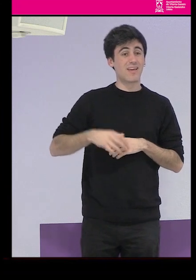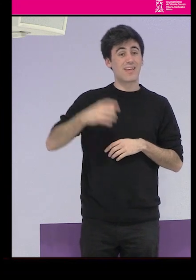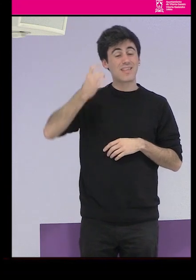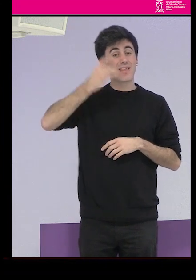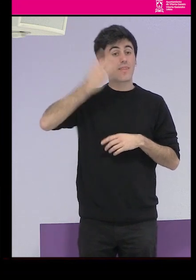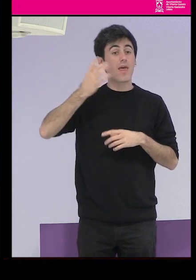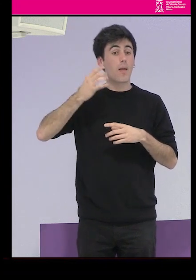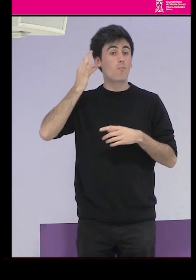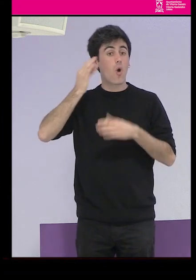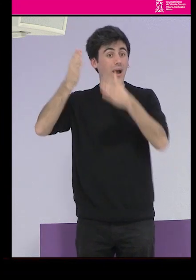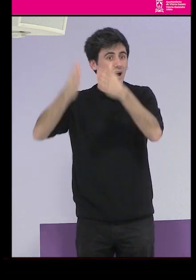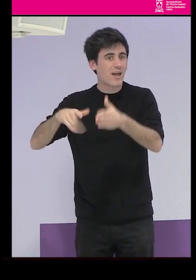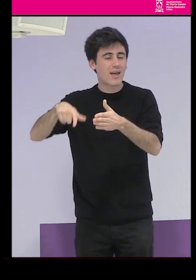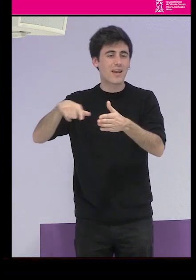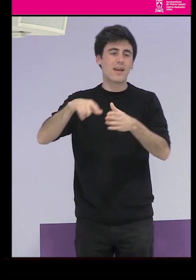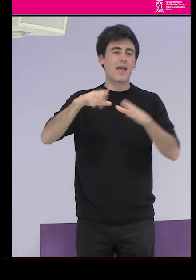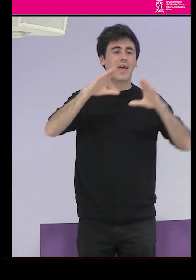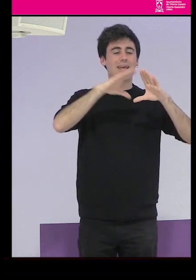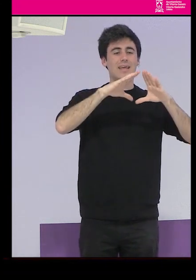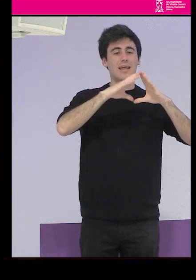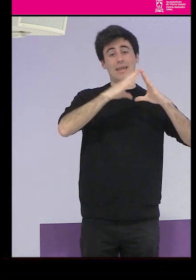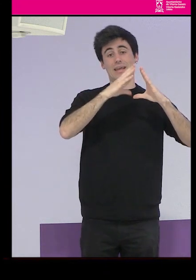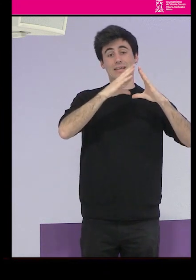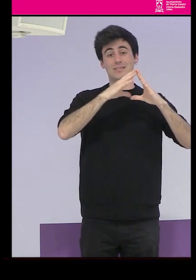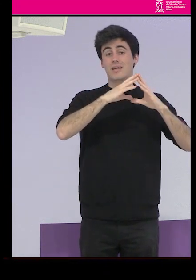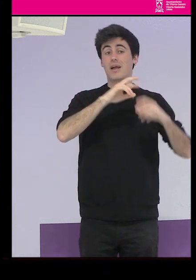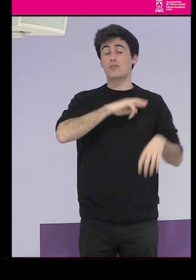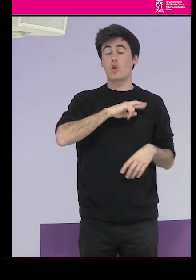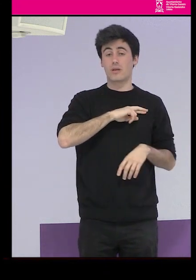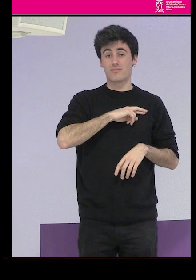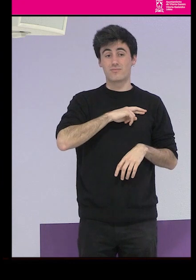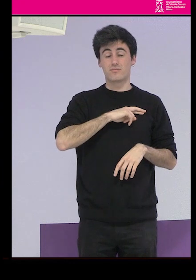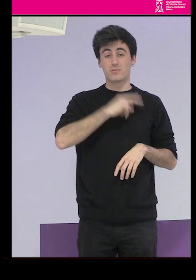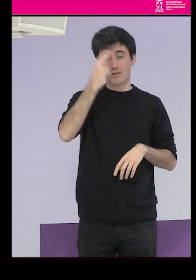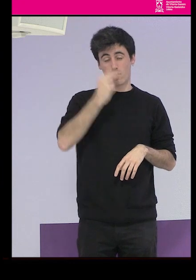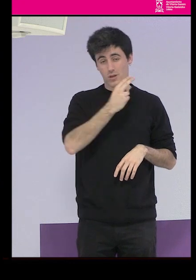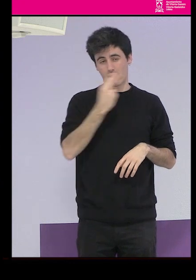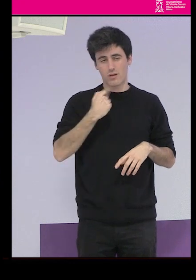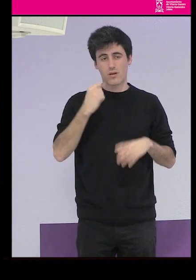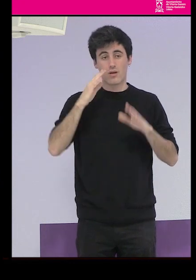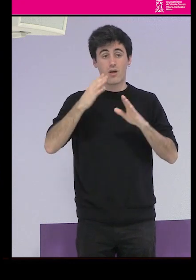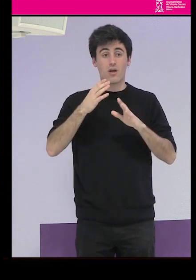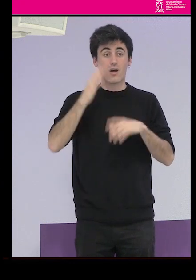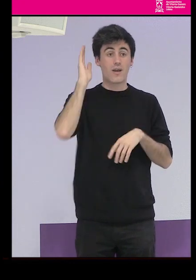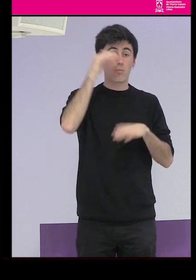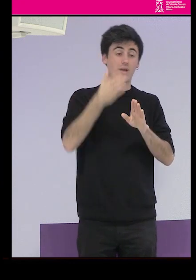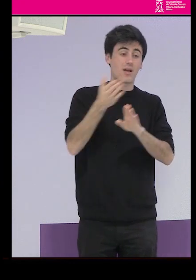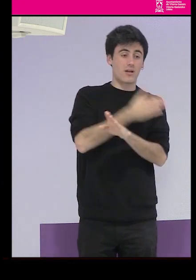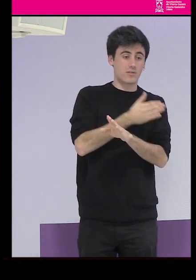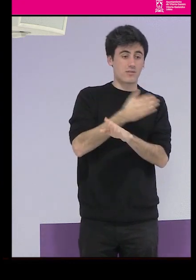nueva, en la que la Iglesia Católica contribuye muy activamente y que antes de la República está perfectamente instalada en